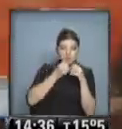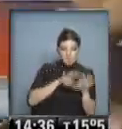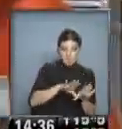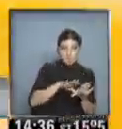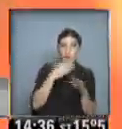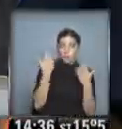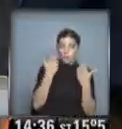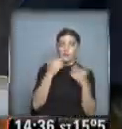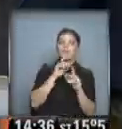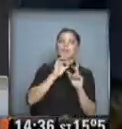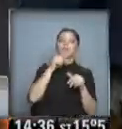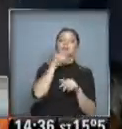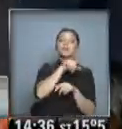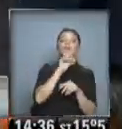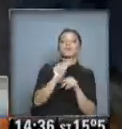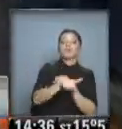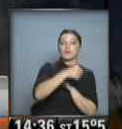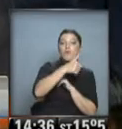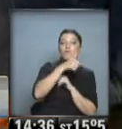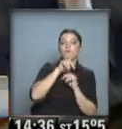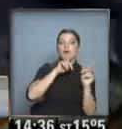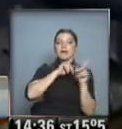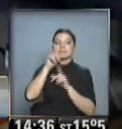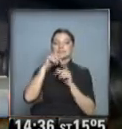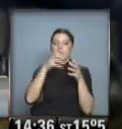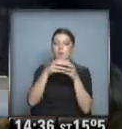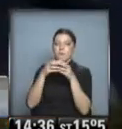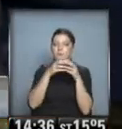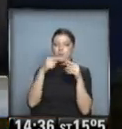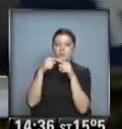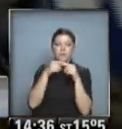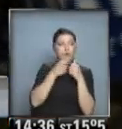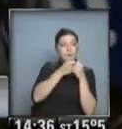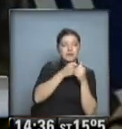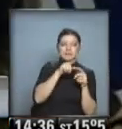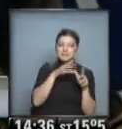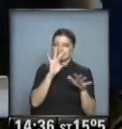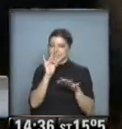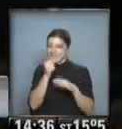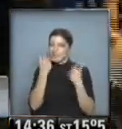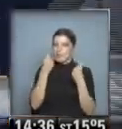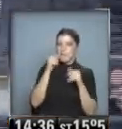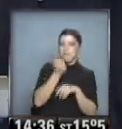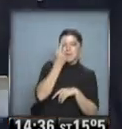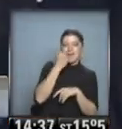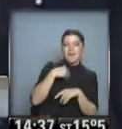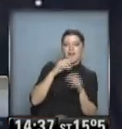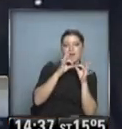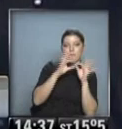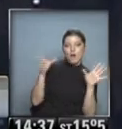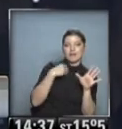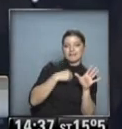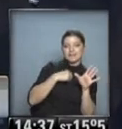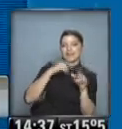Su triunfo hace temblar la ingeniería parlamentaria de los partidos que la apoyan, especialmente la democracia cristiana y el partido